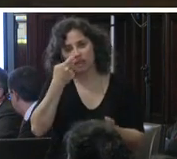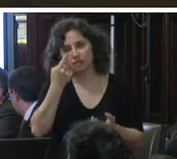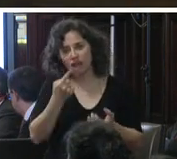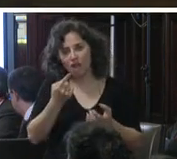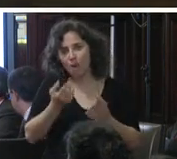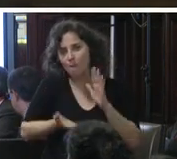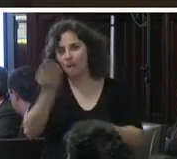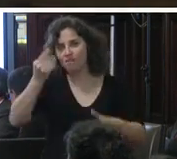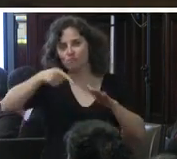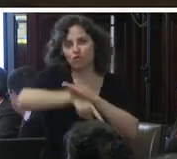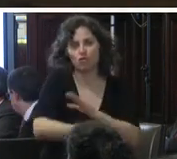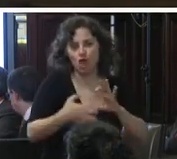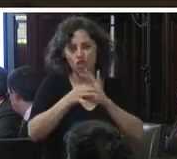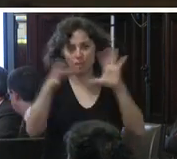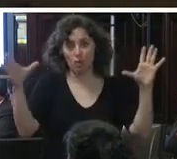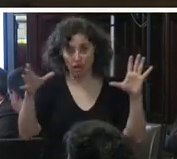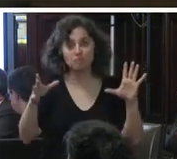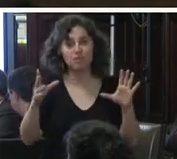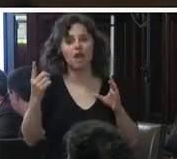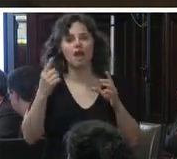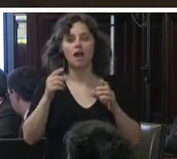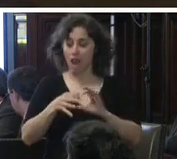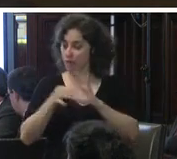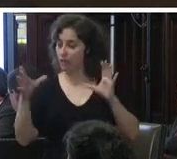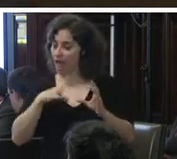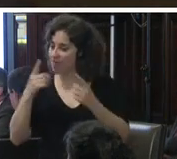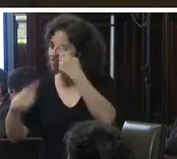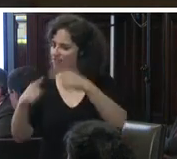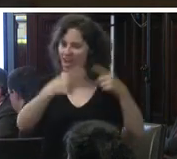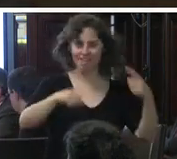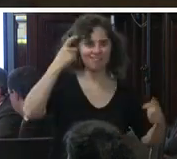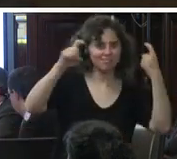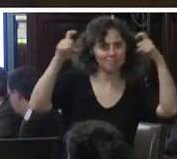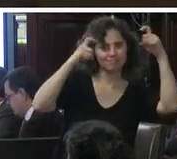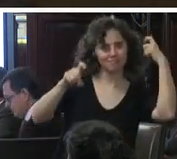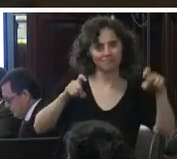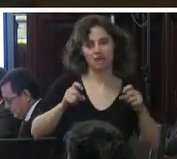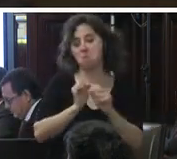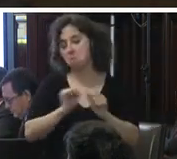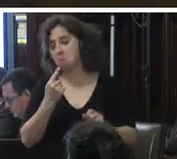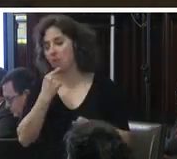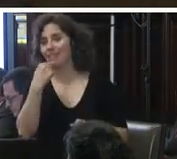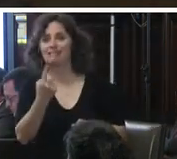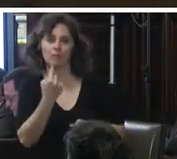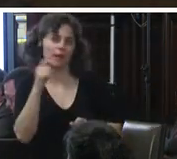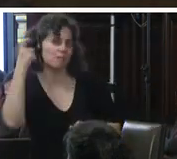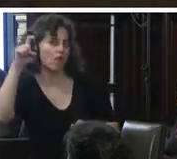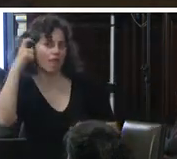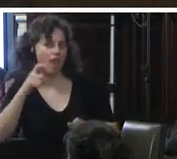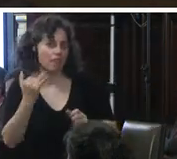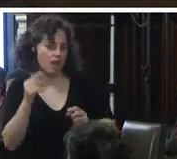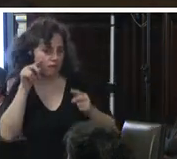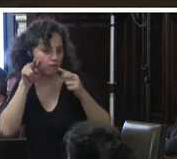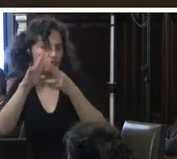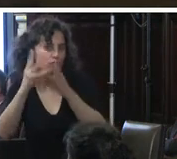su democracia en su democracia hay voces que se expresan unas voces tienen unos